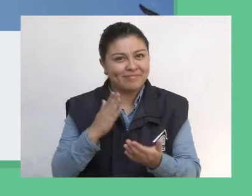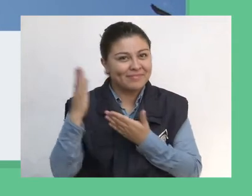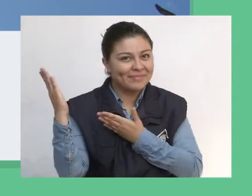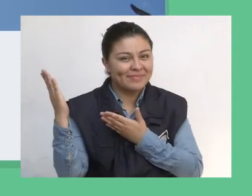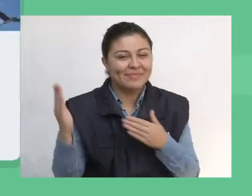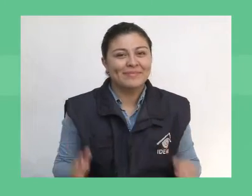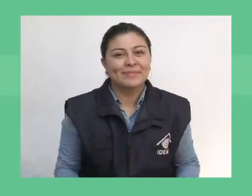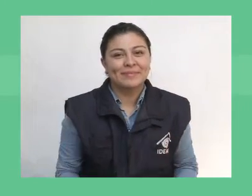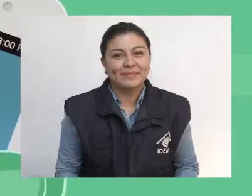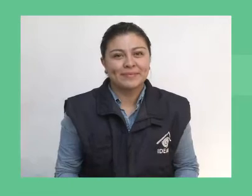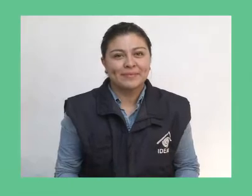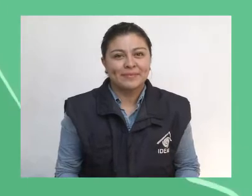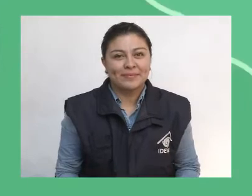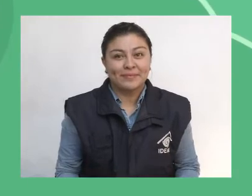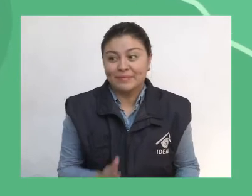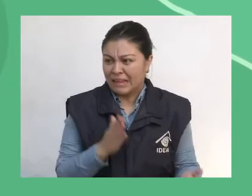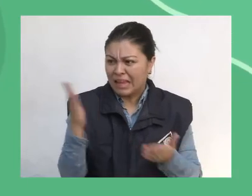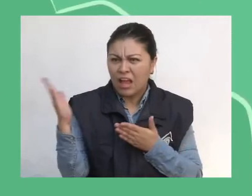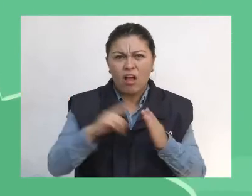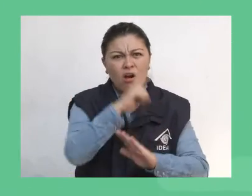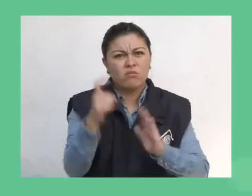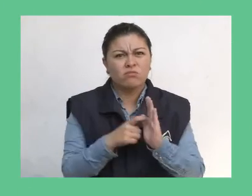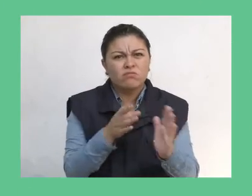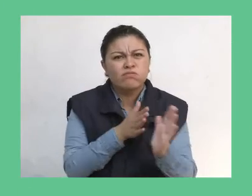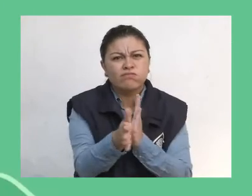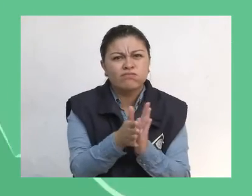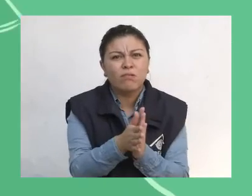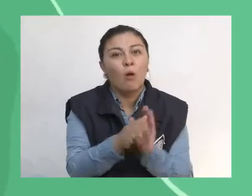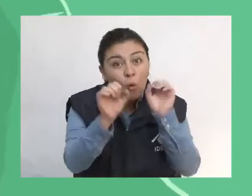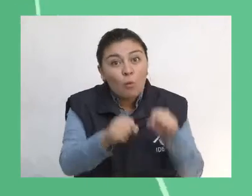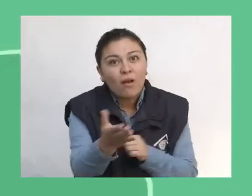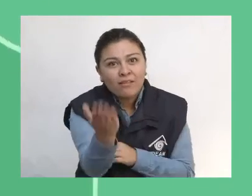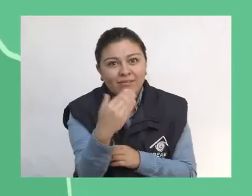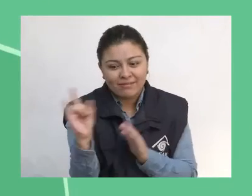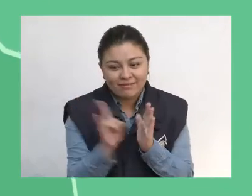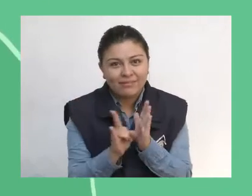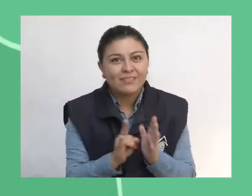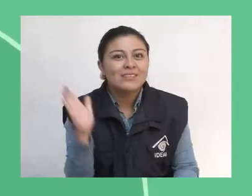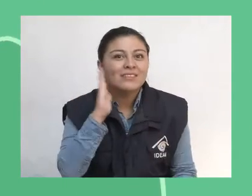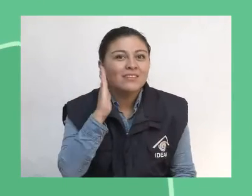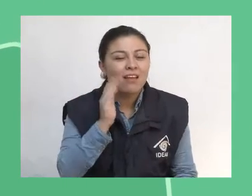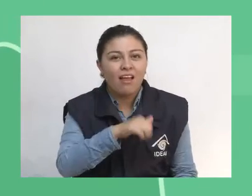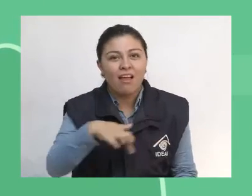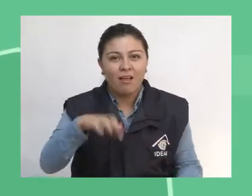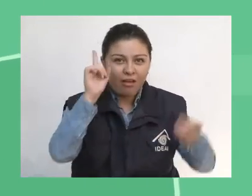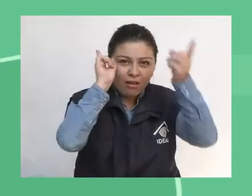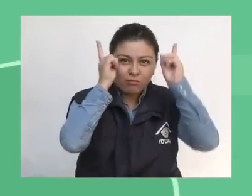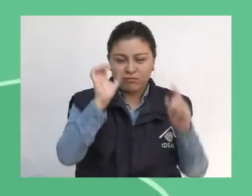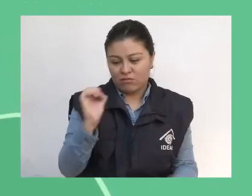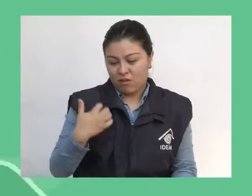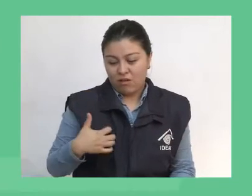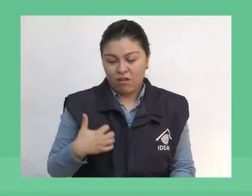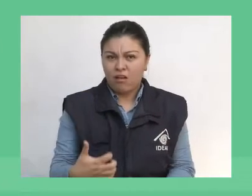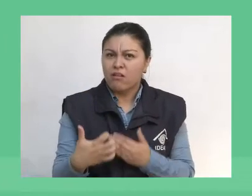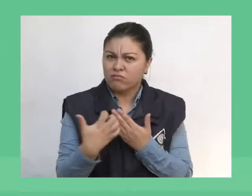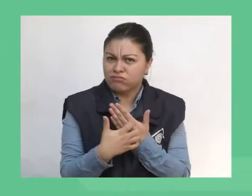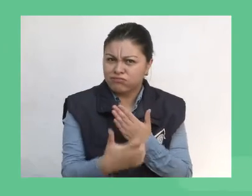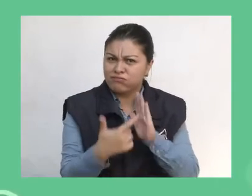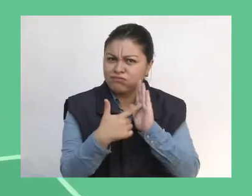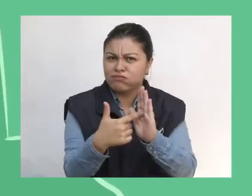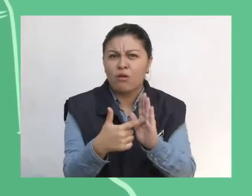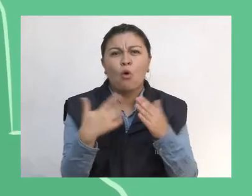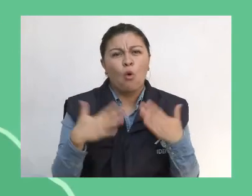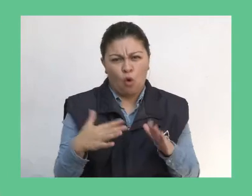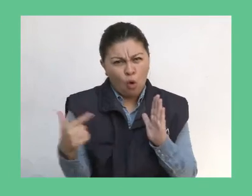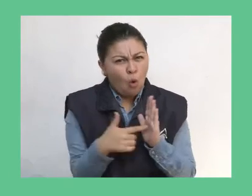Y para estar informado al instante, descargue nuestra aplicación Mi Pronóstico desde Google Play o App Store. Información en tiempo real,